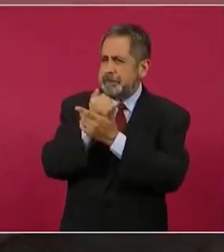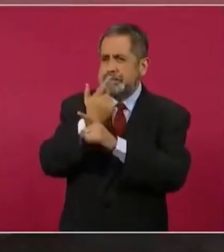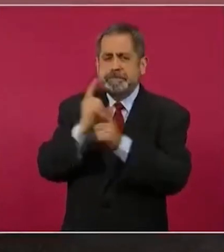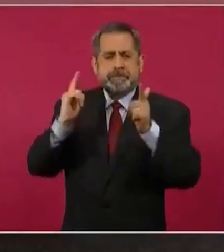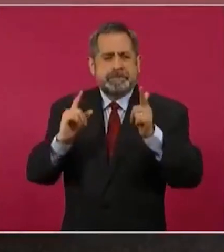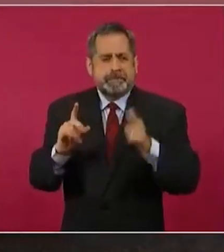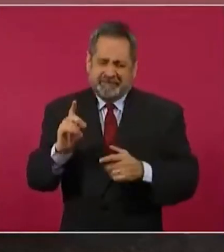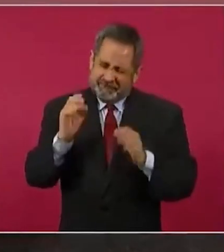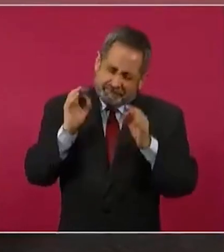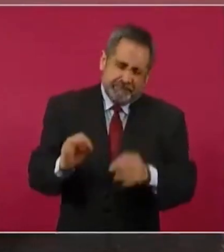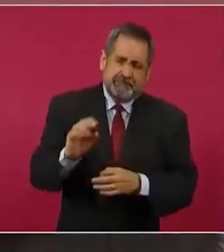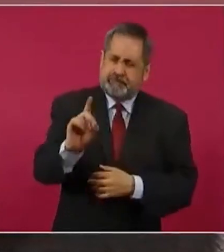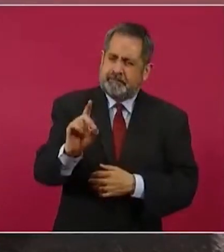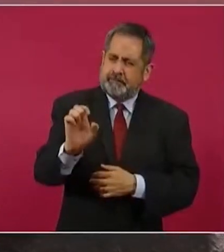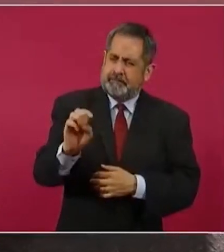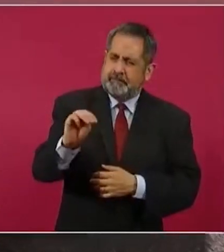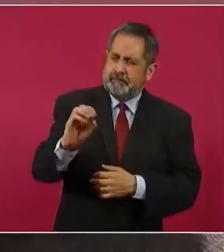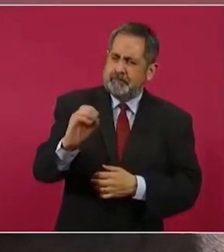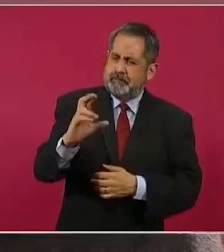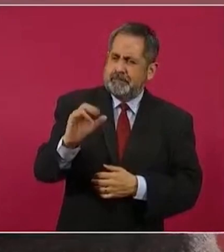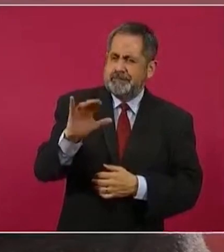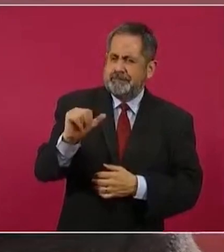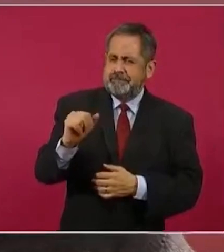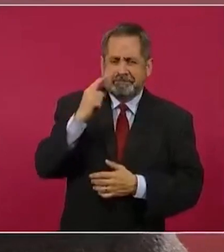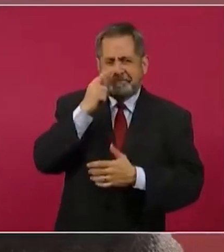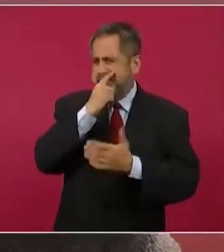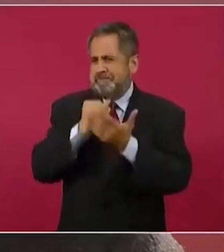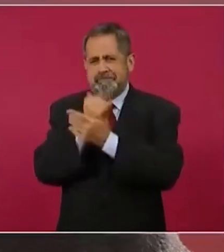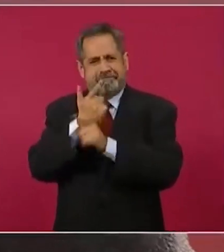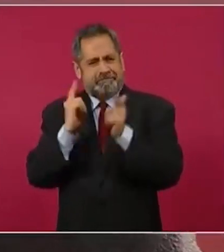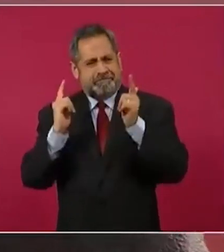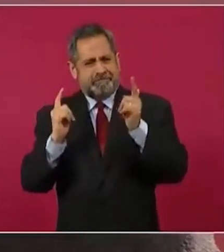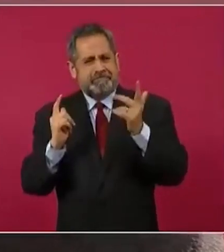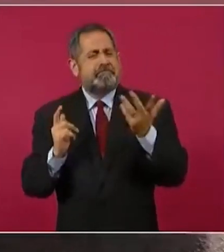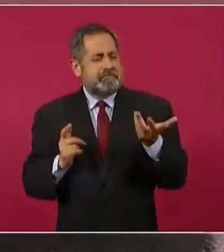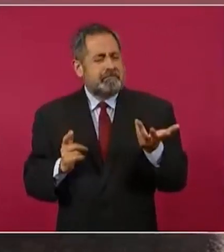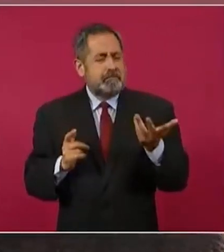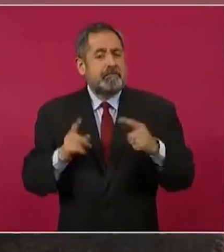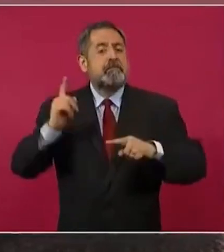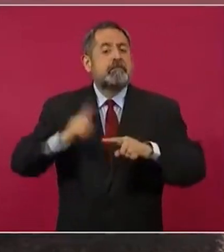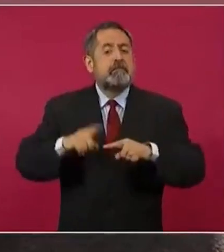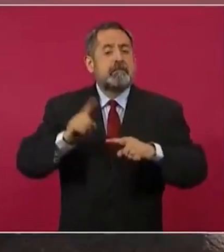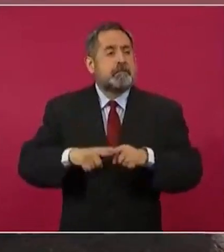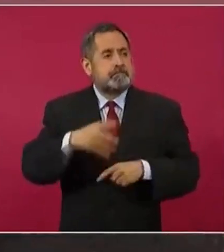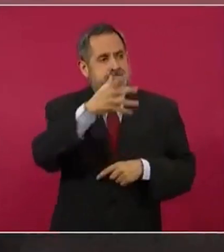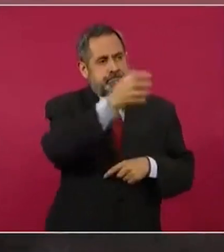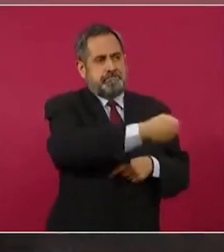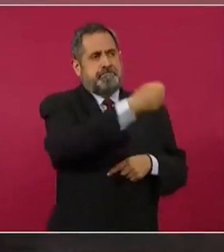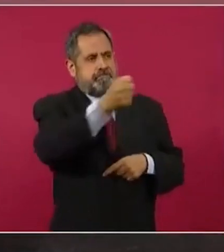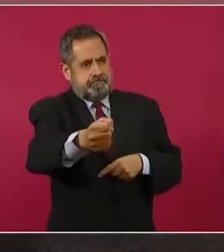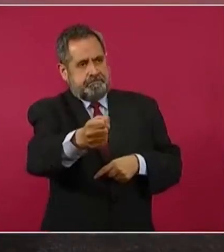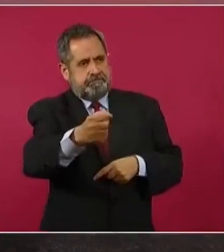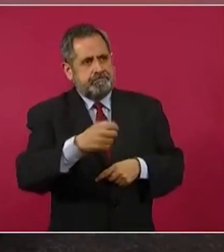para que el pueblo ponga y el pueblo quite,